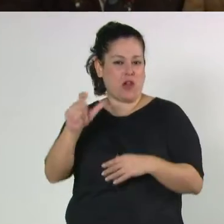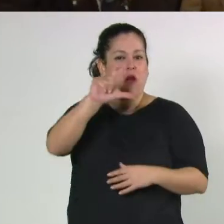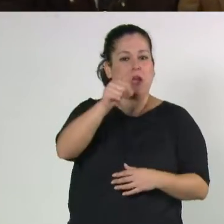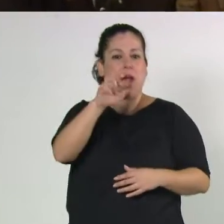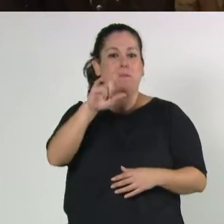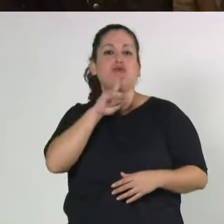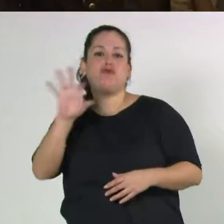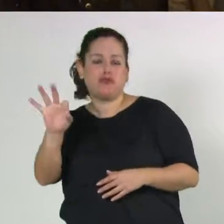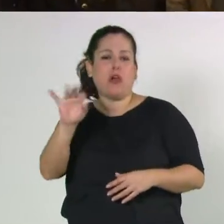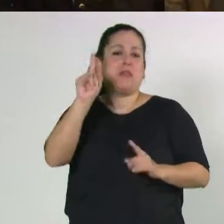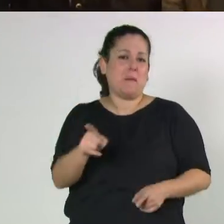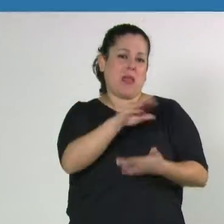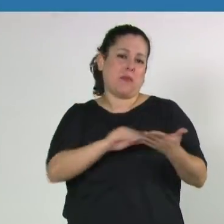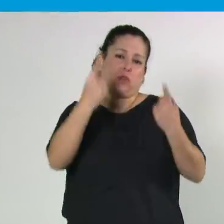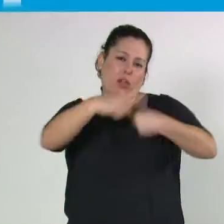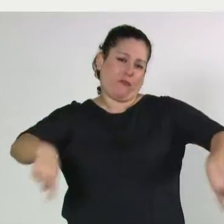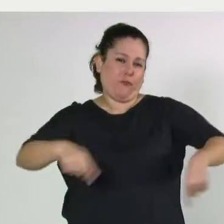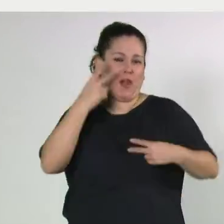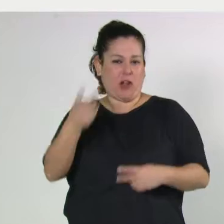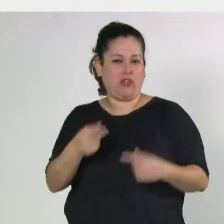de legisladores de diversas bancadas.